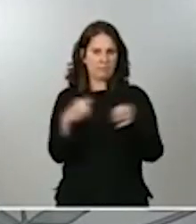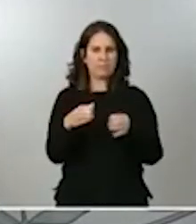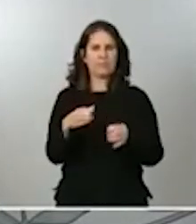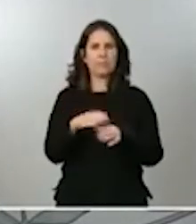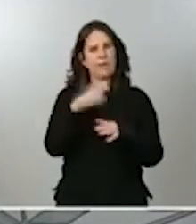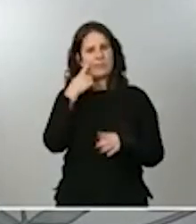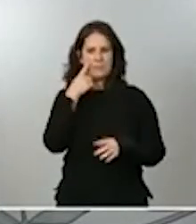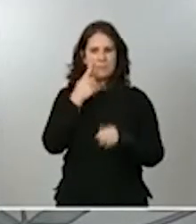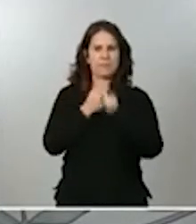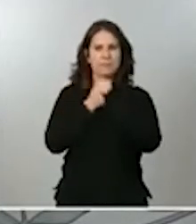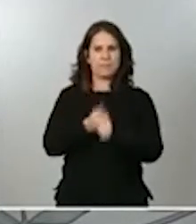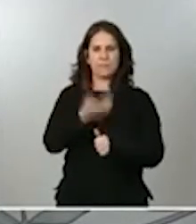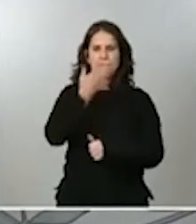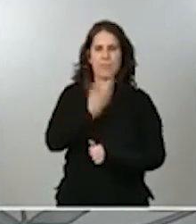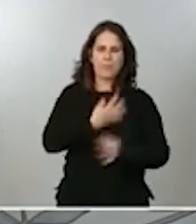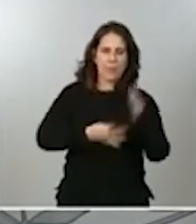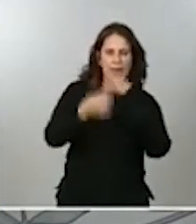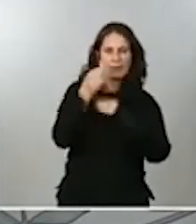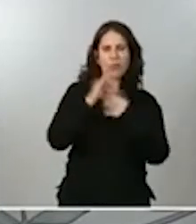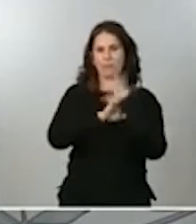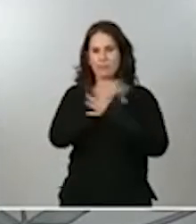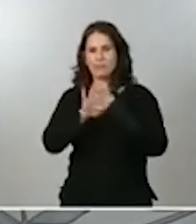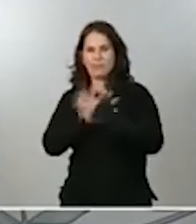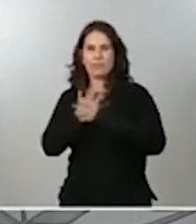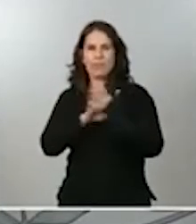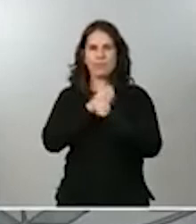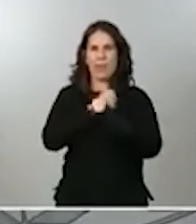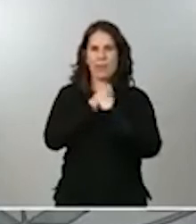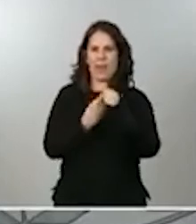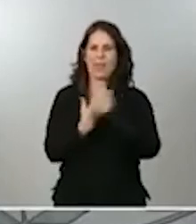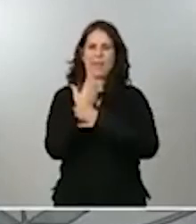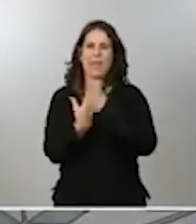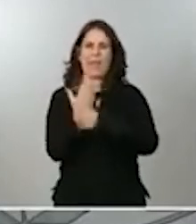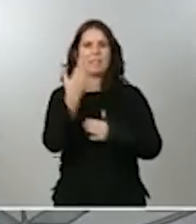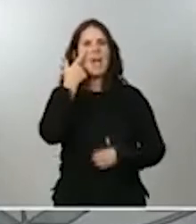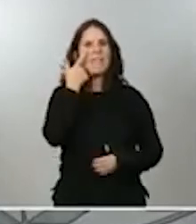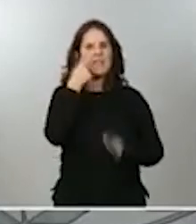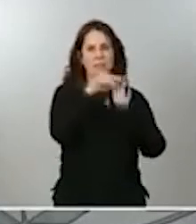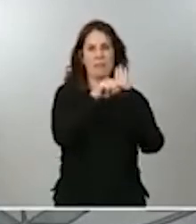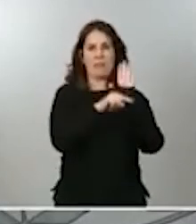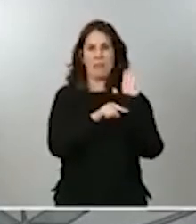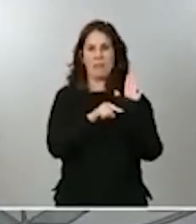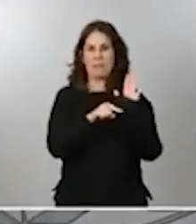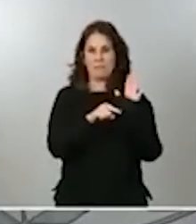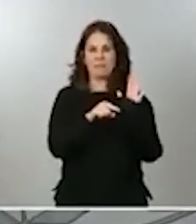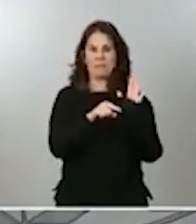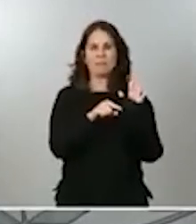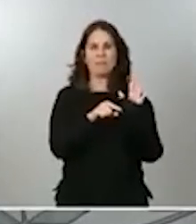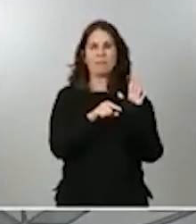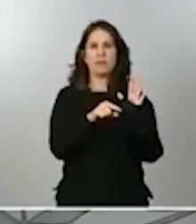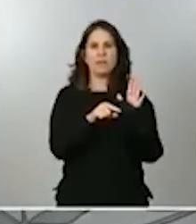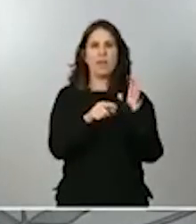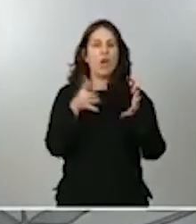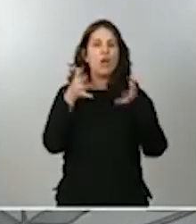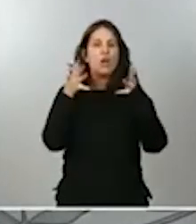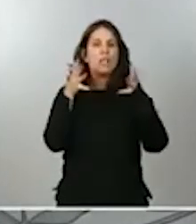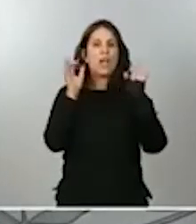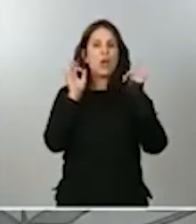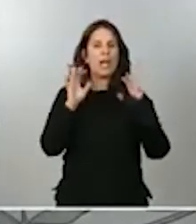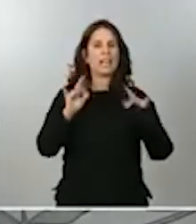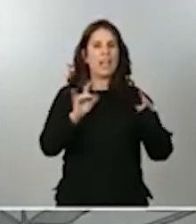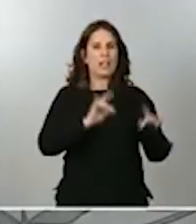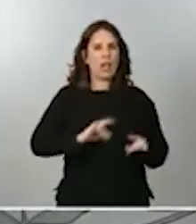datos, de ver y trabajar durante estos días si las medidas adoptadas, recuerdo, por el Consejo Interterritorial, que son las que han